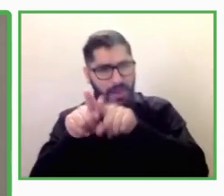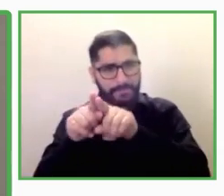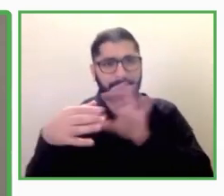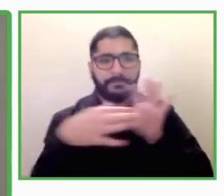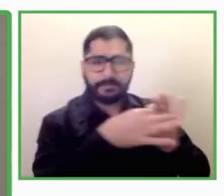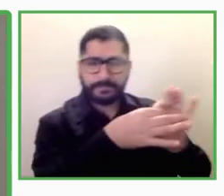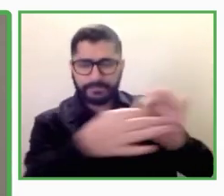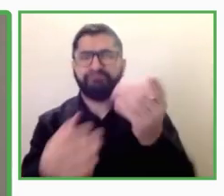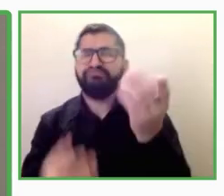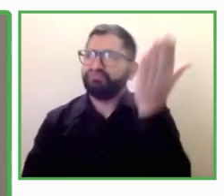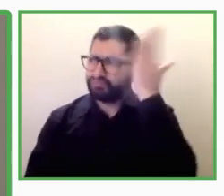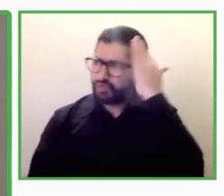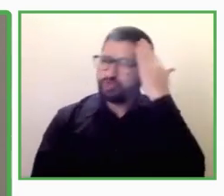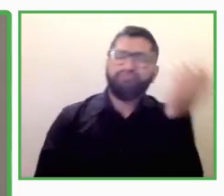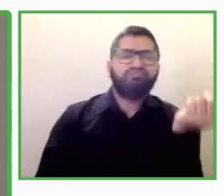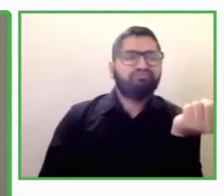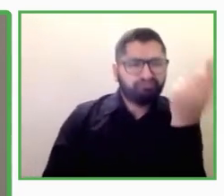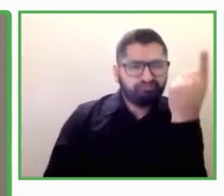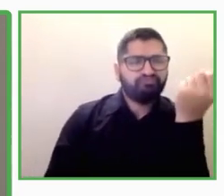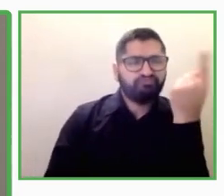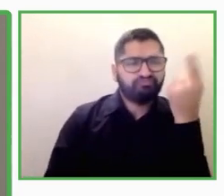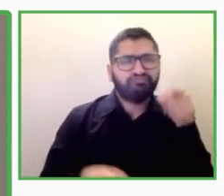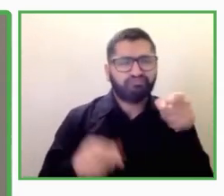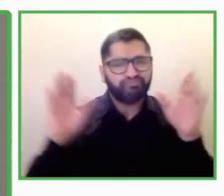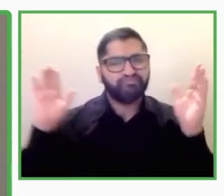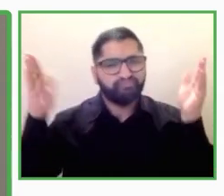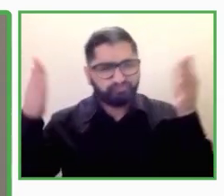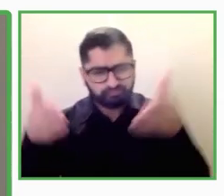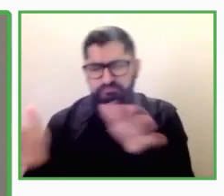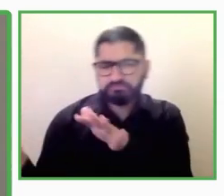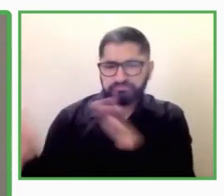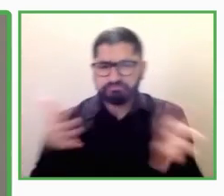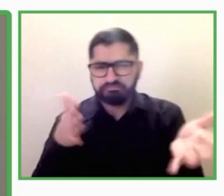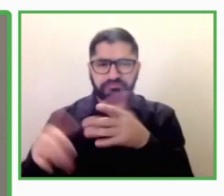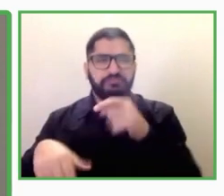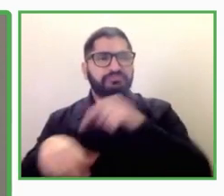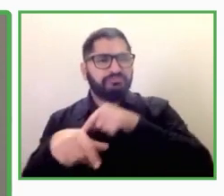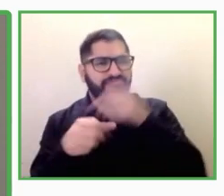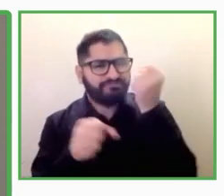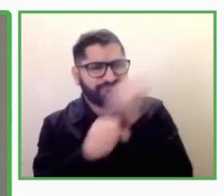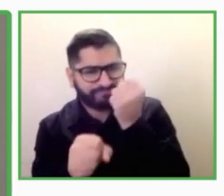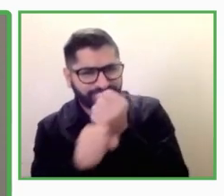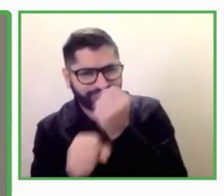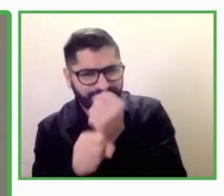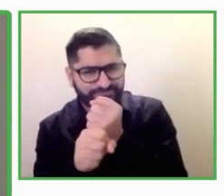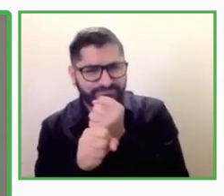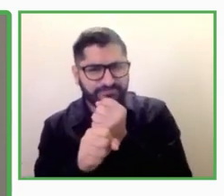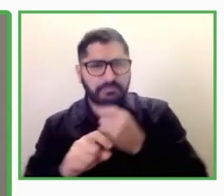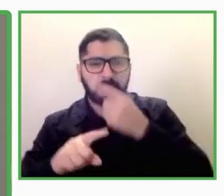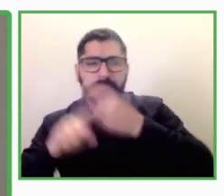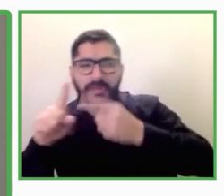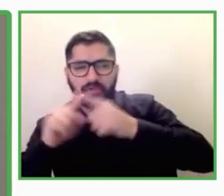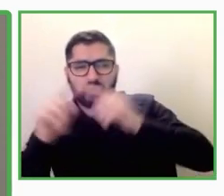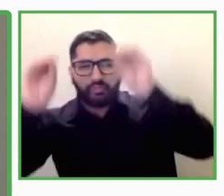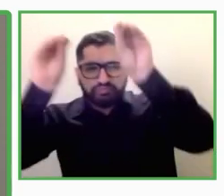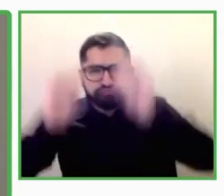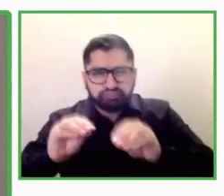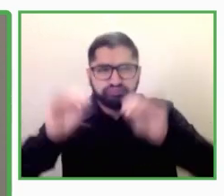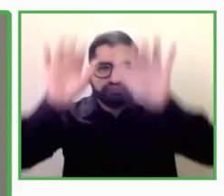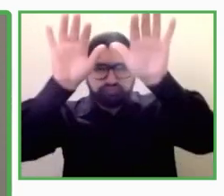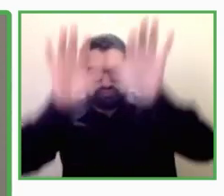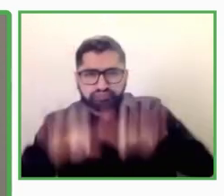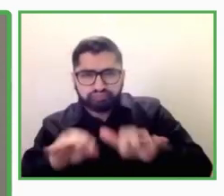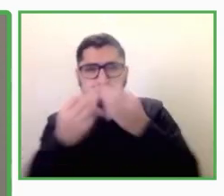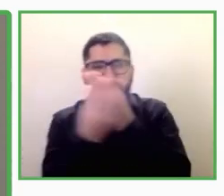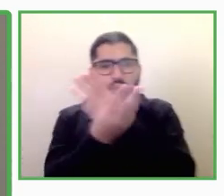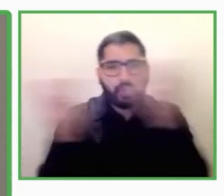personas con discapacidad a través de la inclusión de tecnologías digitales, crear también foros empresariales que tengan la